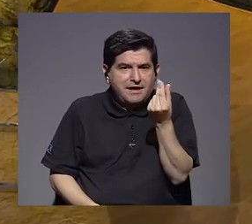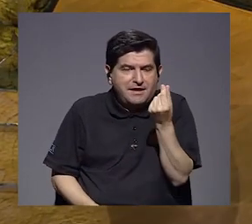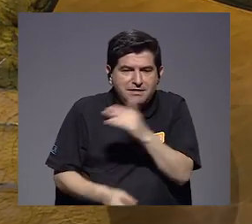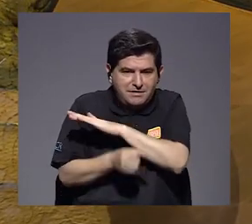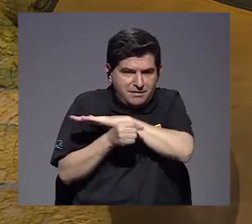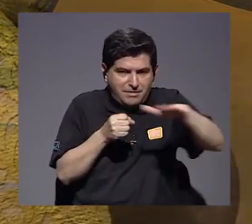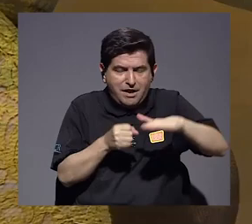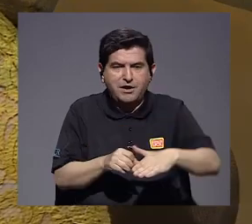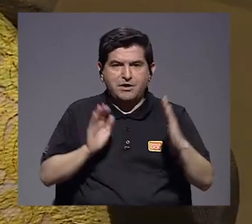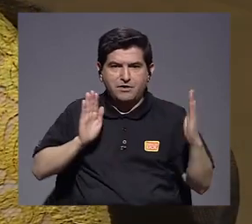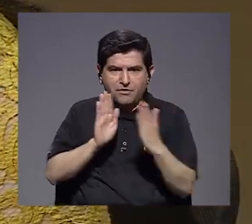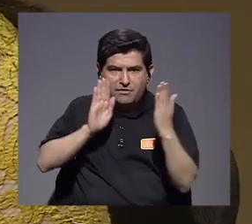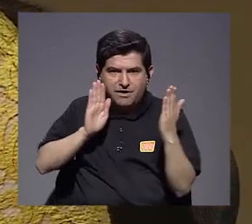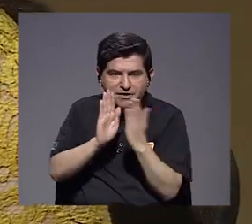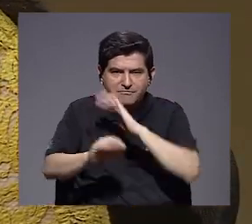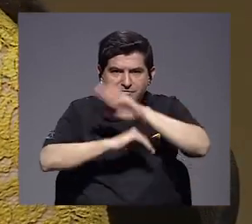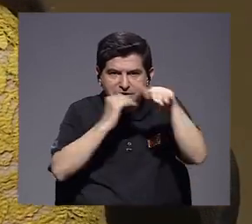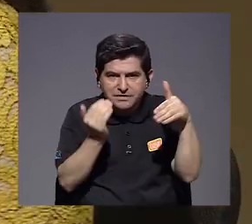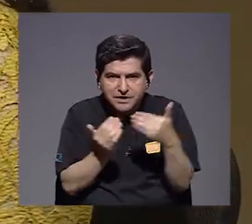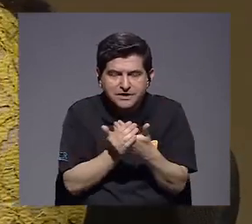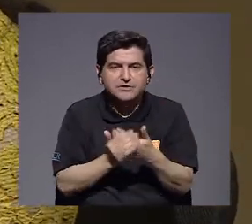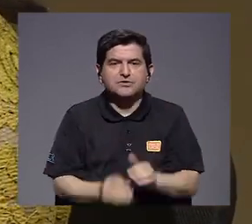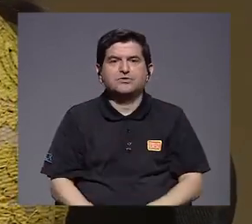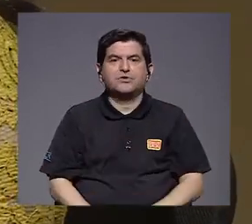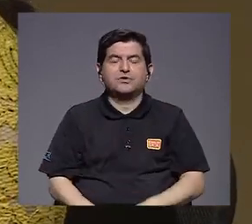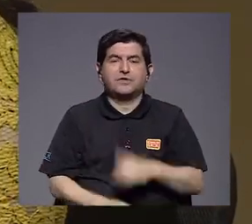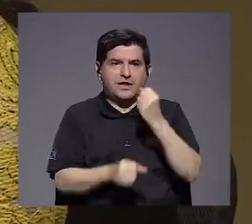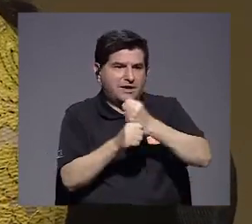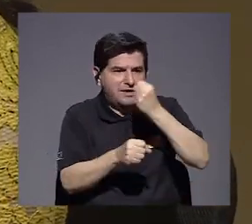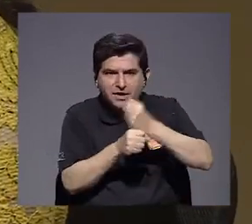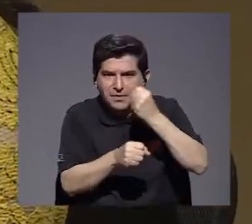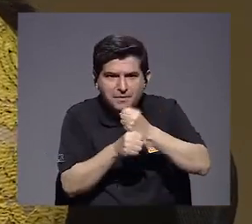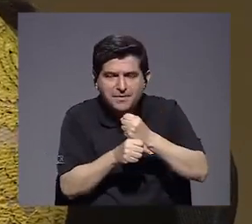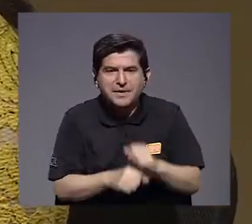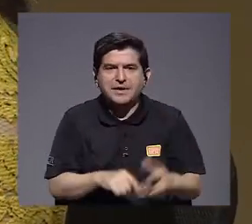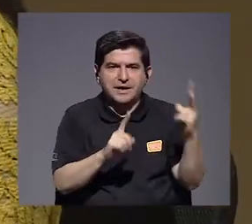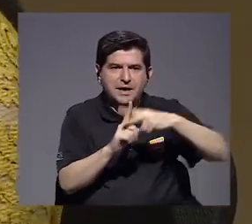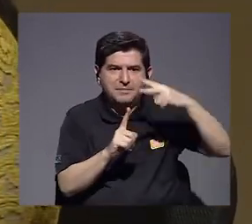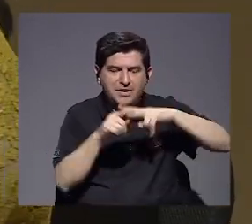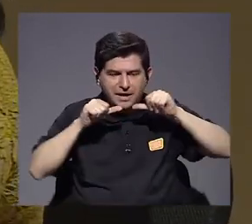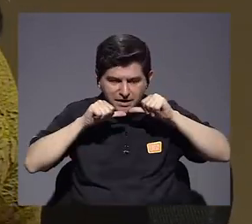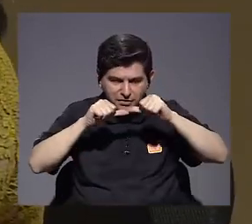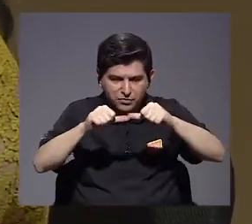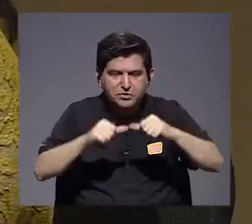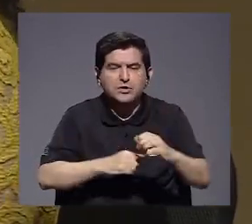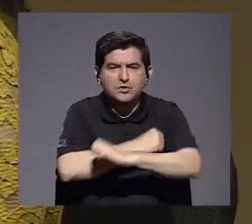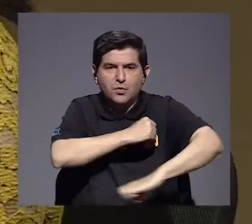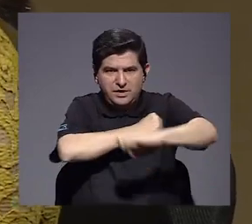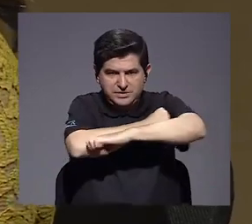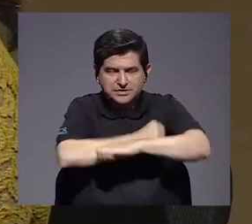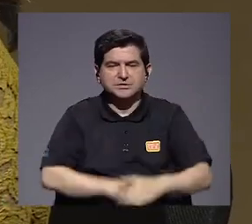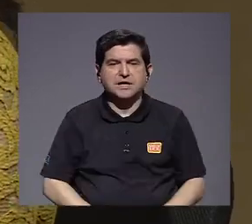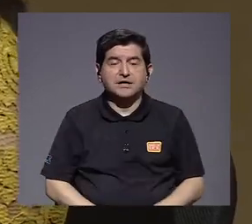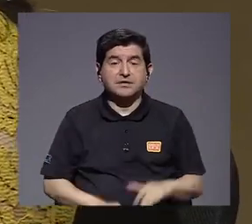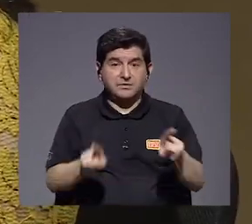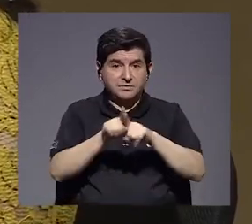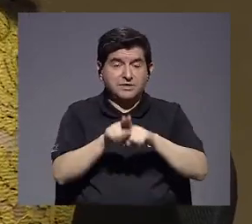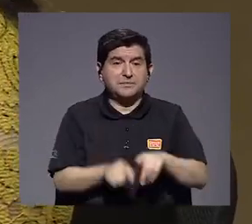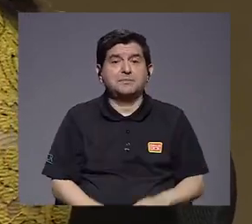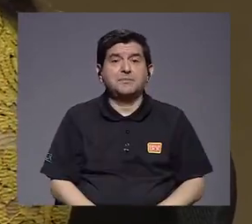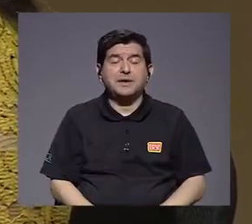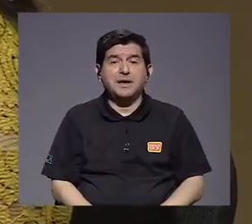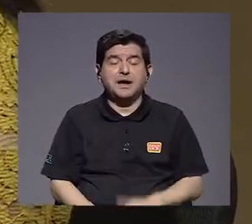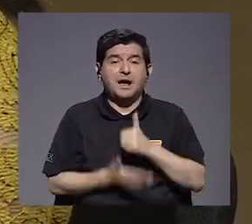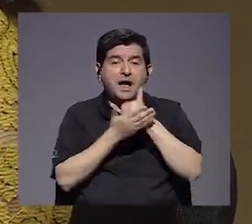suficientes para poder hacer frente a la operación de la continuidad del Estado, para poder hacer frente también